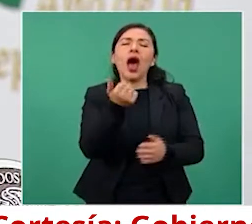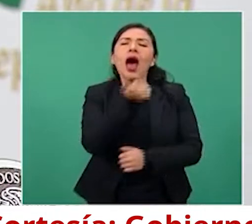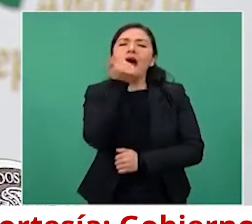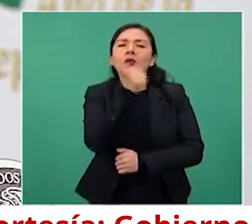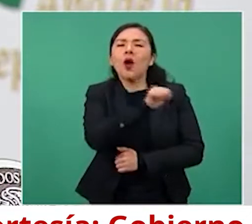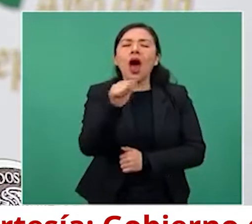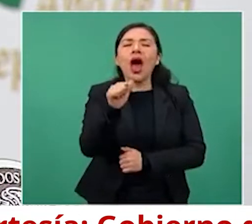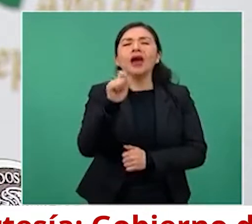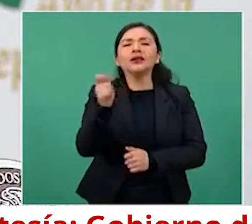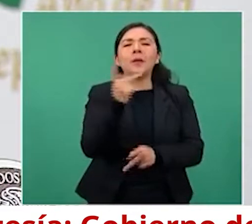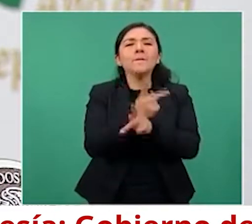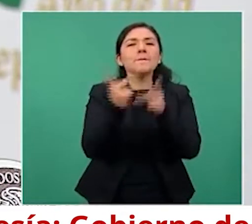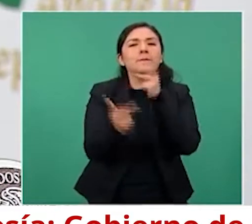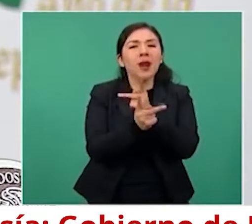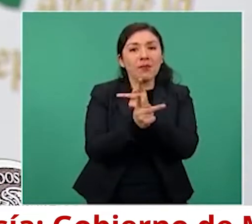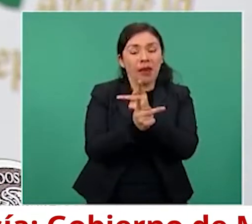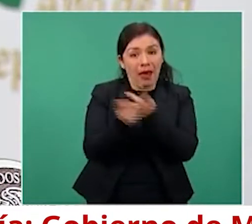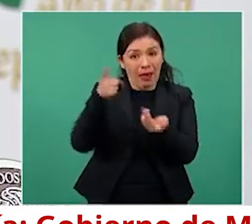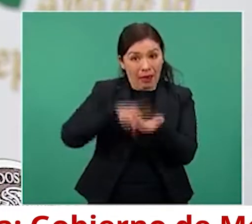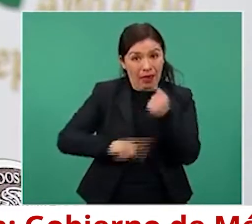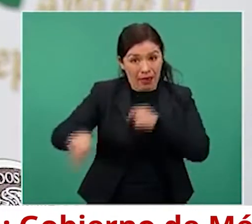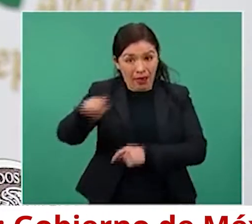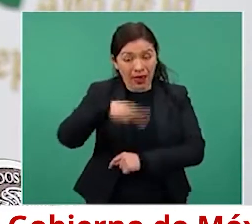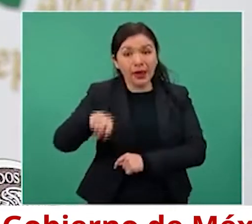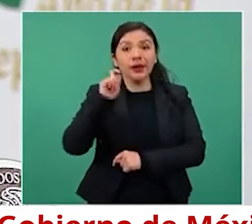decir, aquellos estudiantes que estudian el bachillerato,